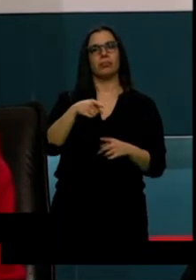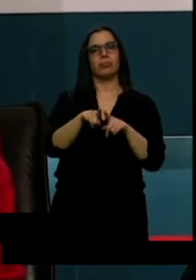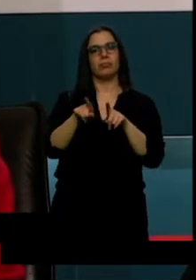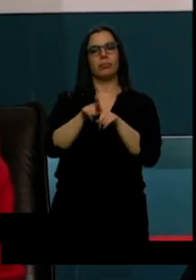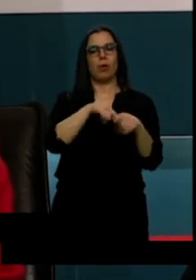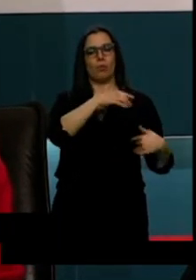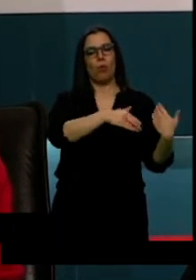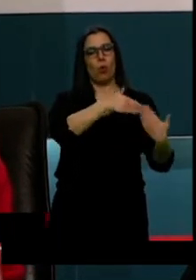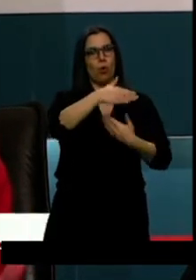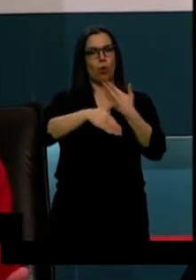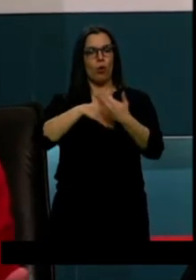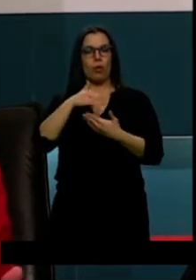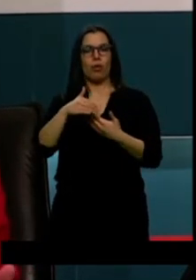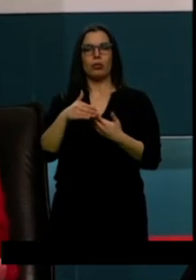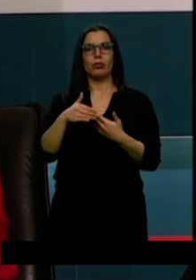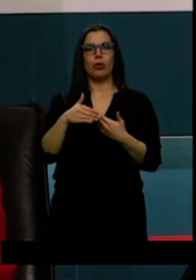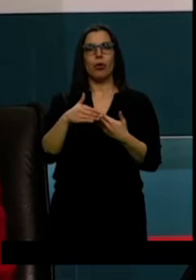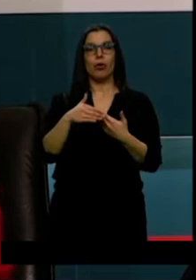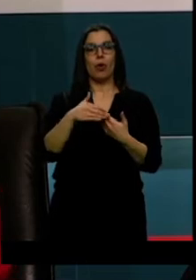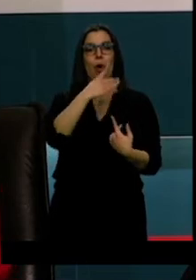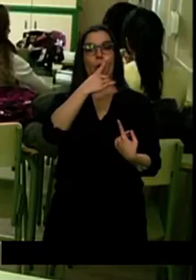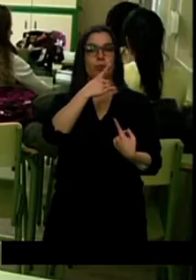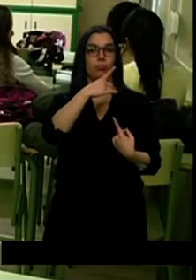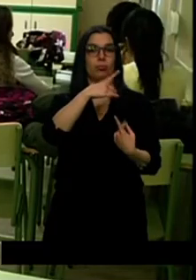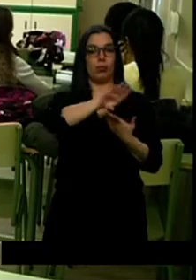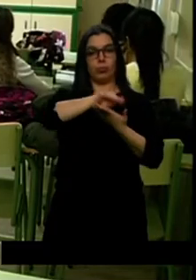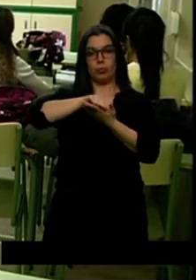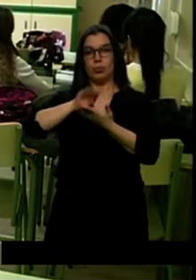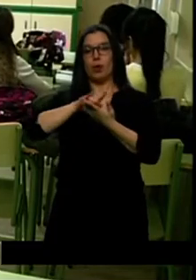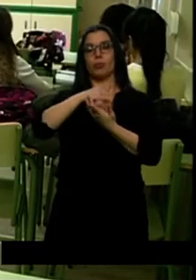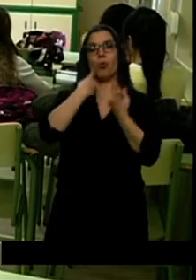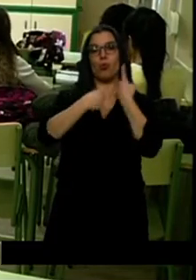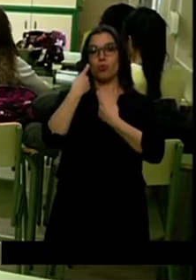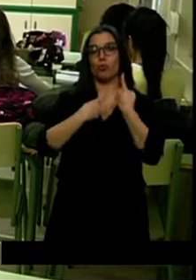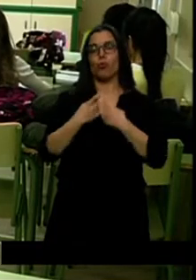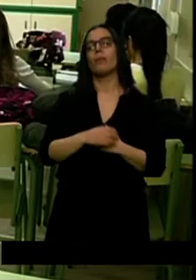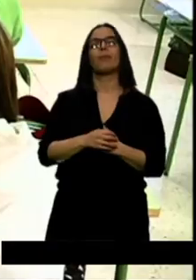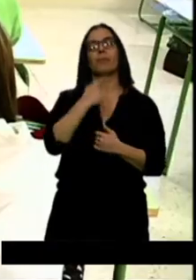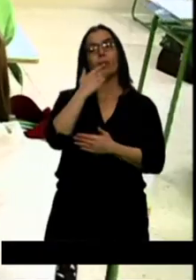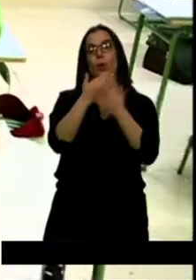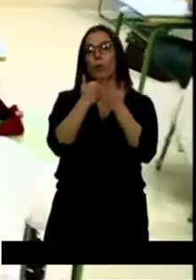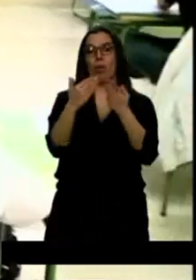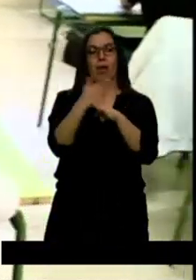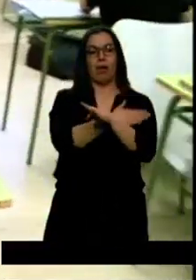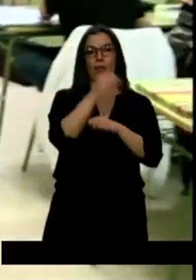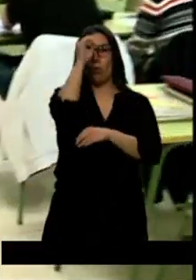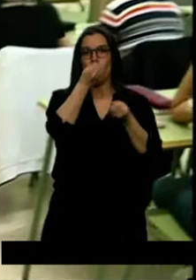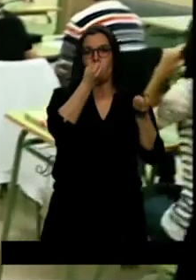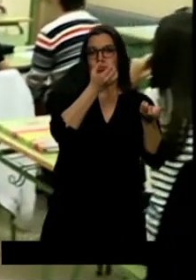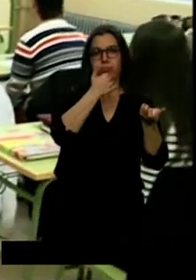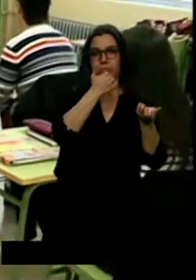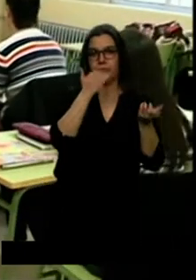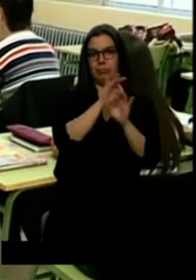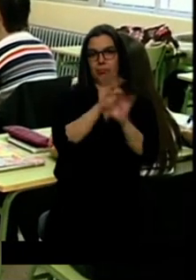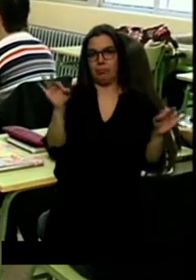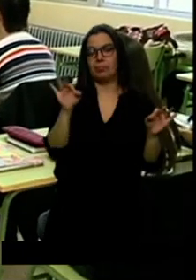de consulta y de tramitación. Las comunidades dicen que apenas han podido opinar y piden la retirada del anteproyecto porque